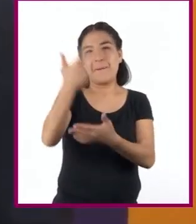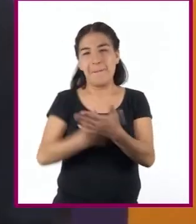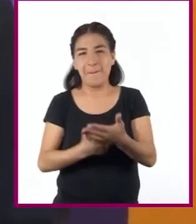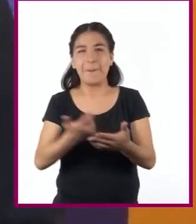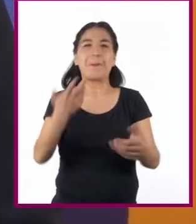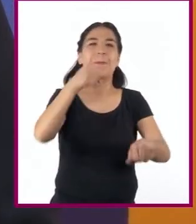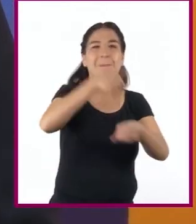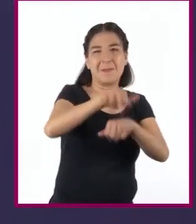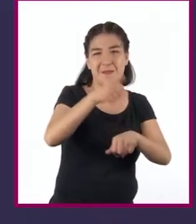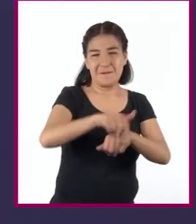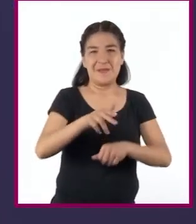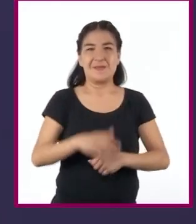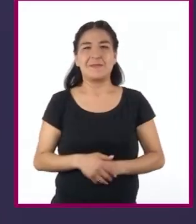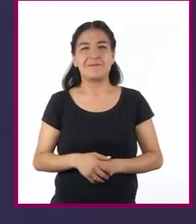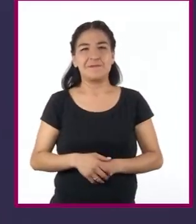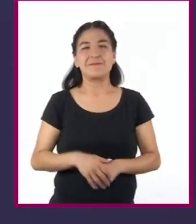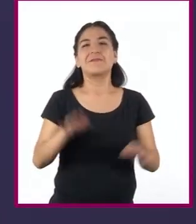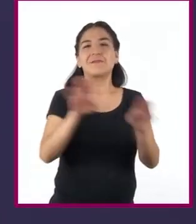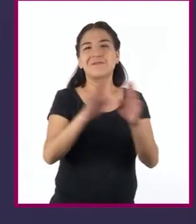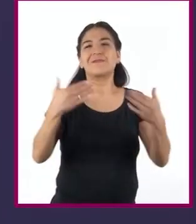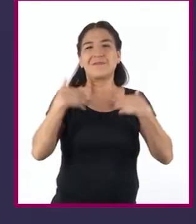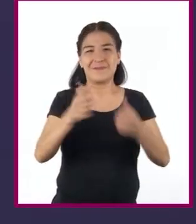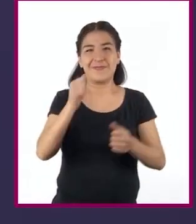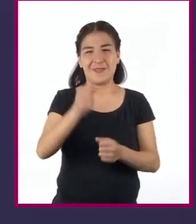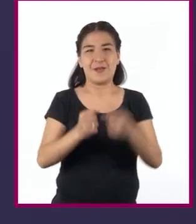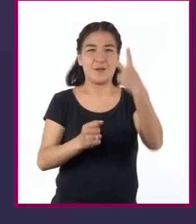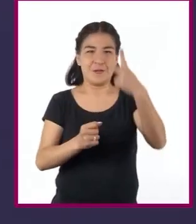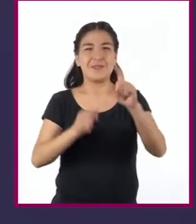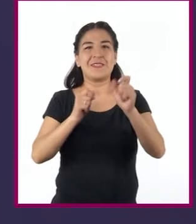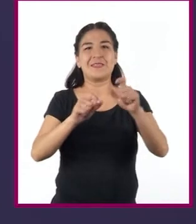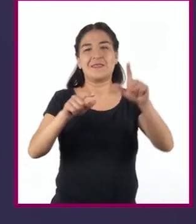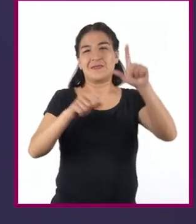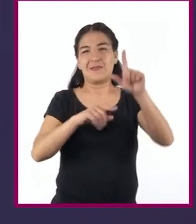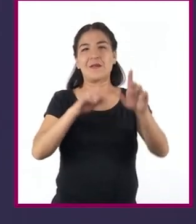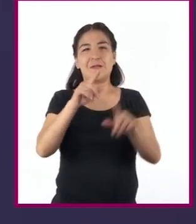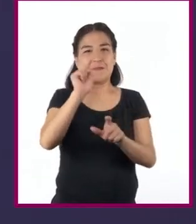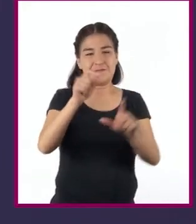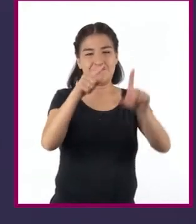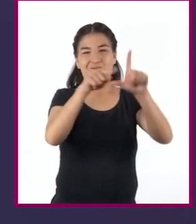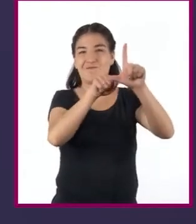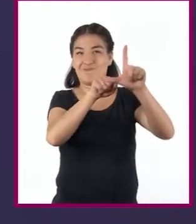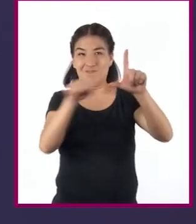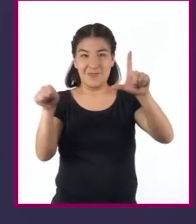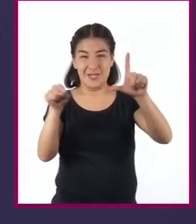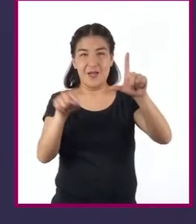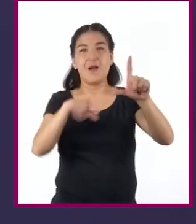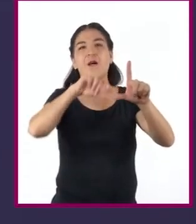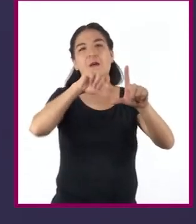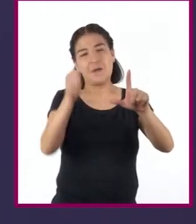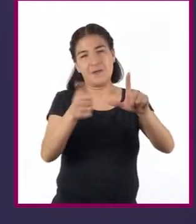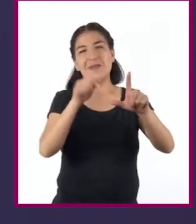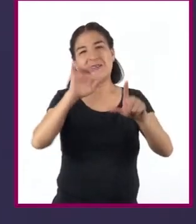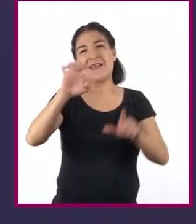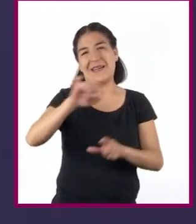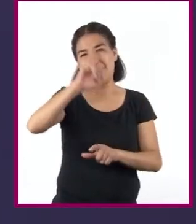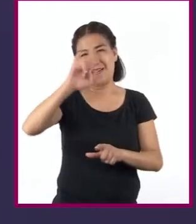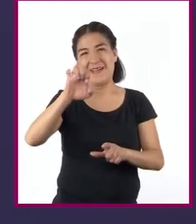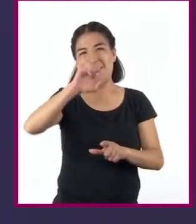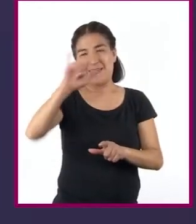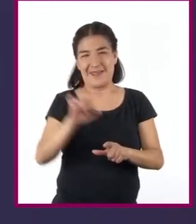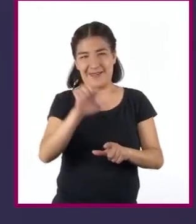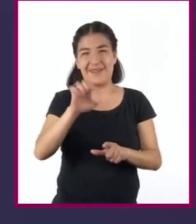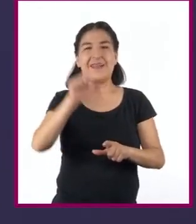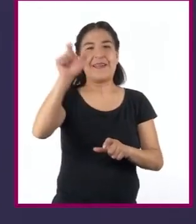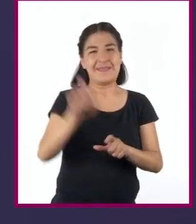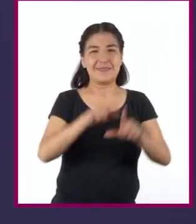numéricos. Están comprendidos por dos líneas. Una horizontal, o eje de las X, y